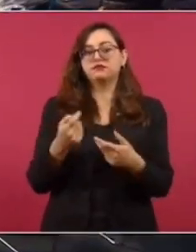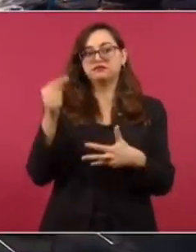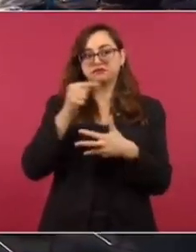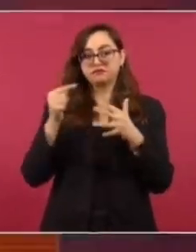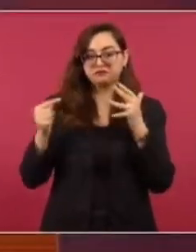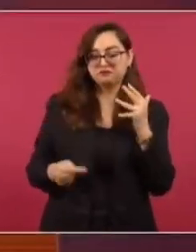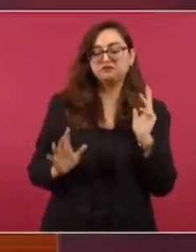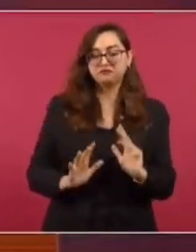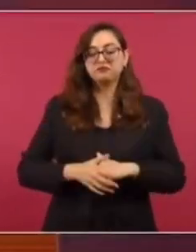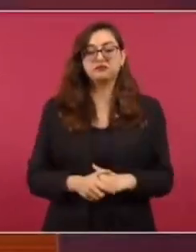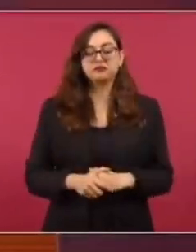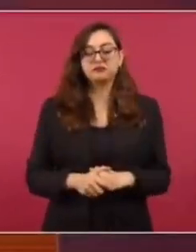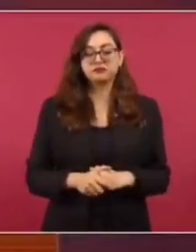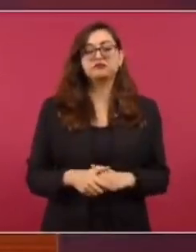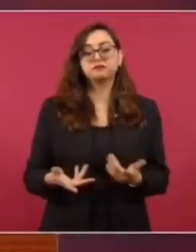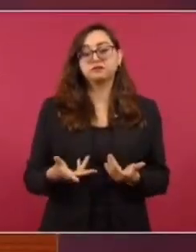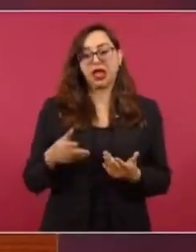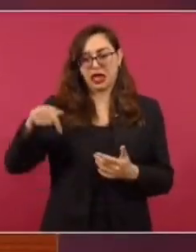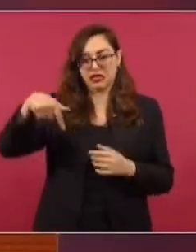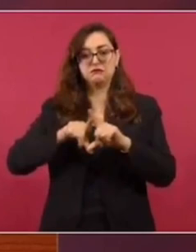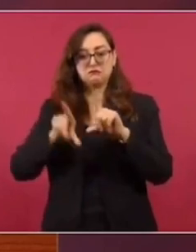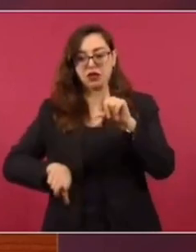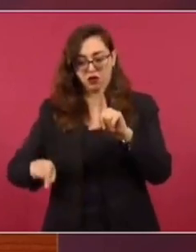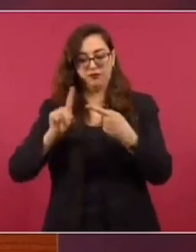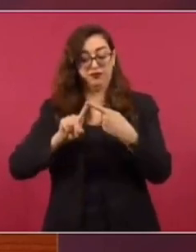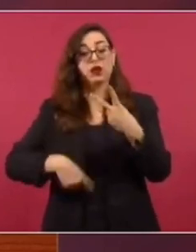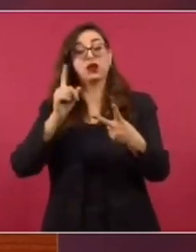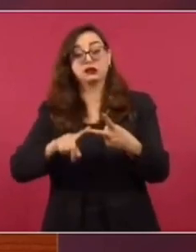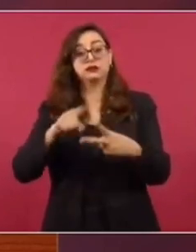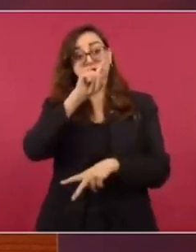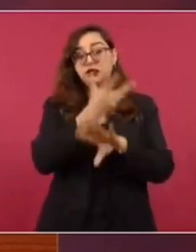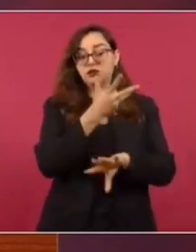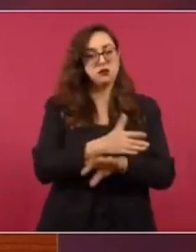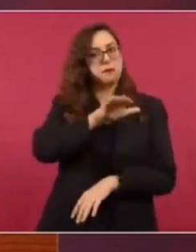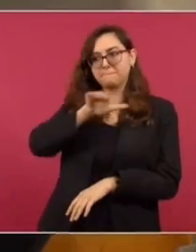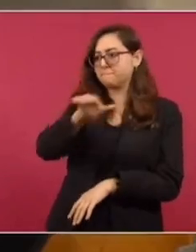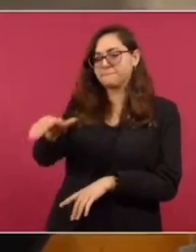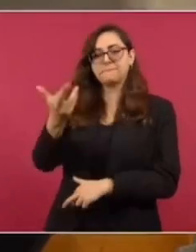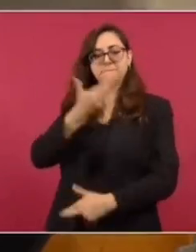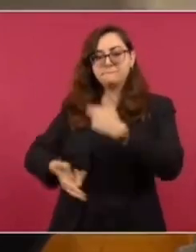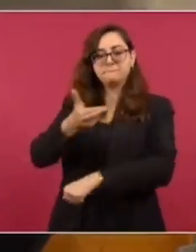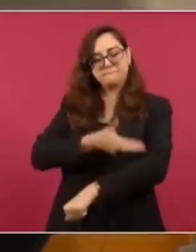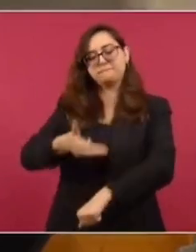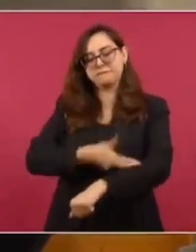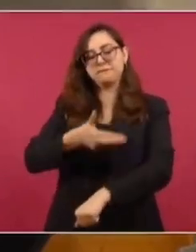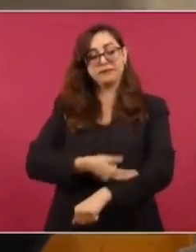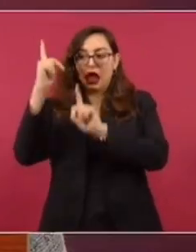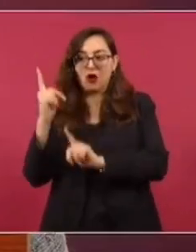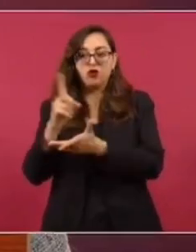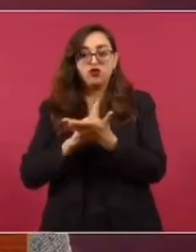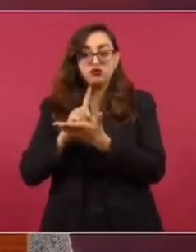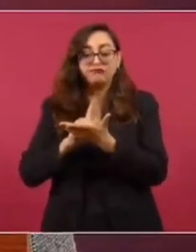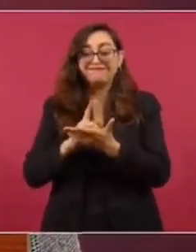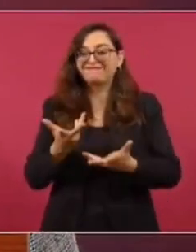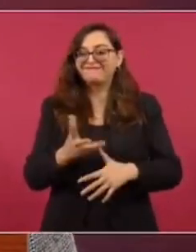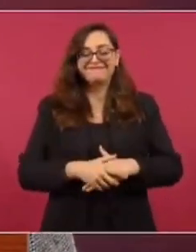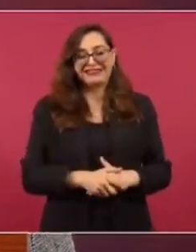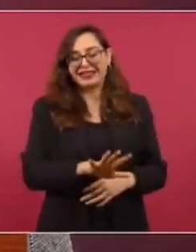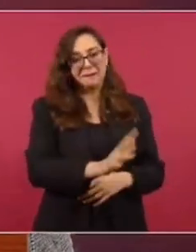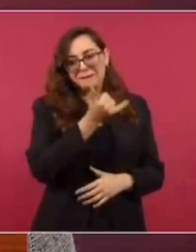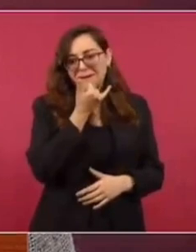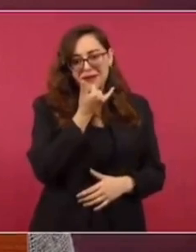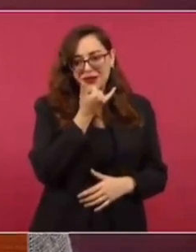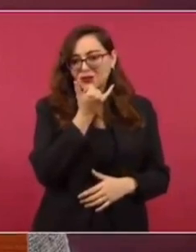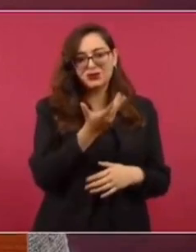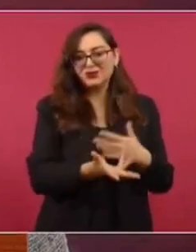mencionar uno de ellos. El resto pues sí tiene que ver con el proceso de extradición que se viene llevando desde hace mucho tiempo. Eso es lo que les podemos decir al momento. Mire, lo dijimos la vez